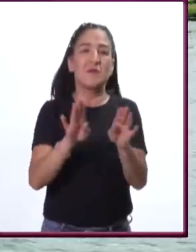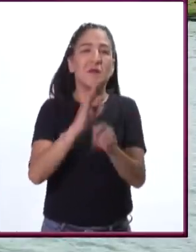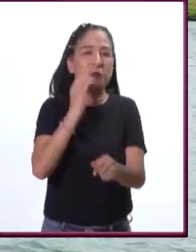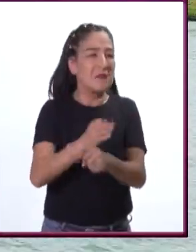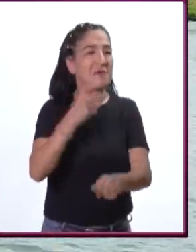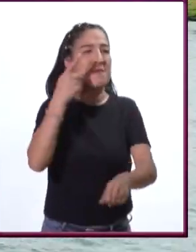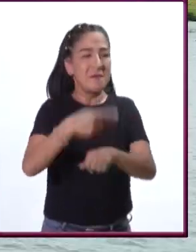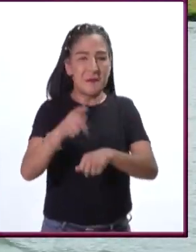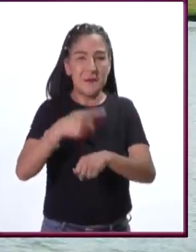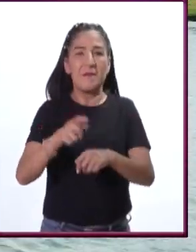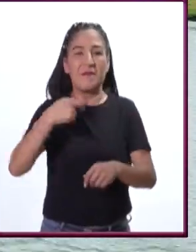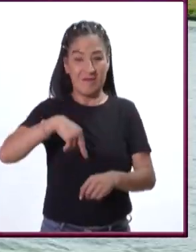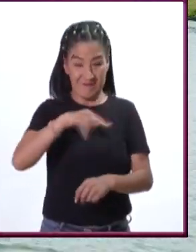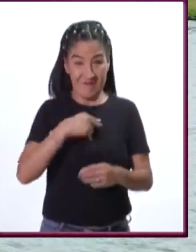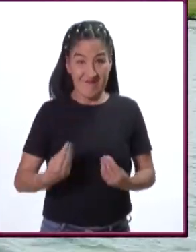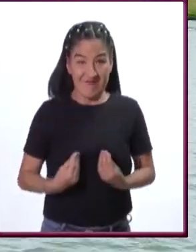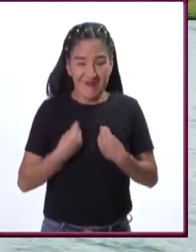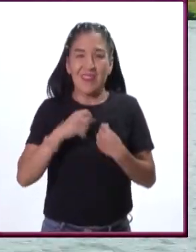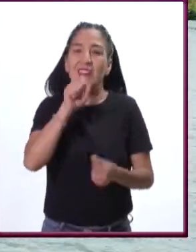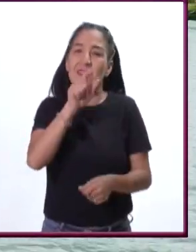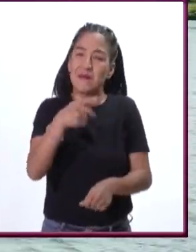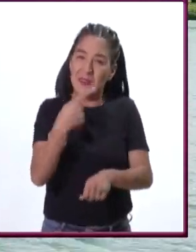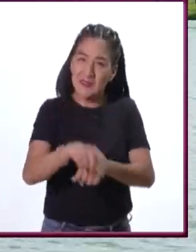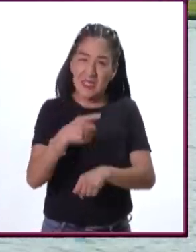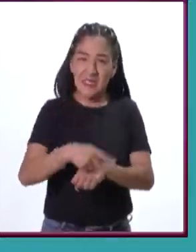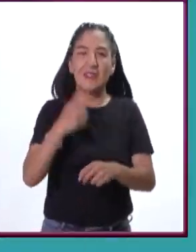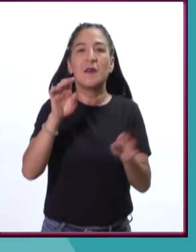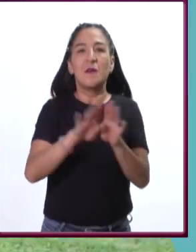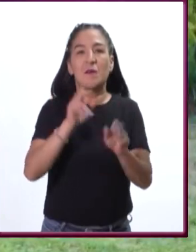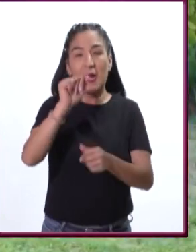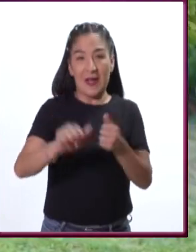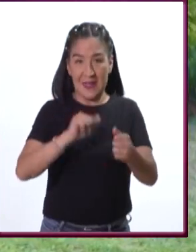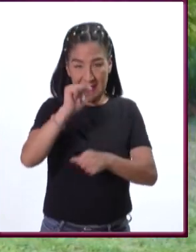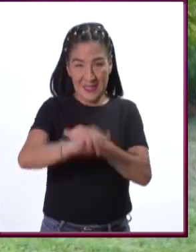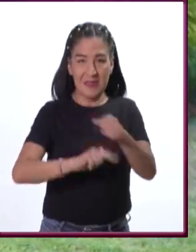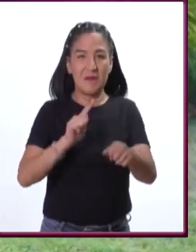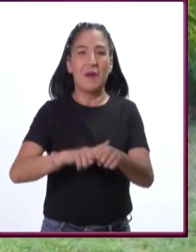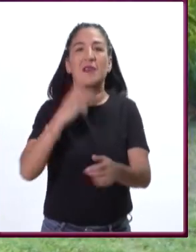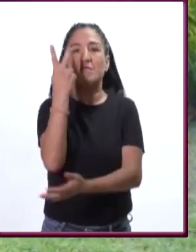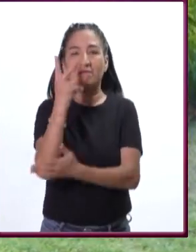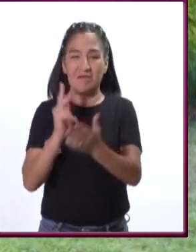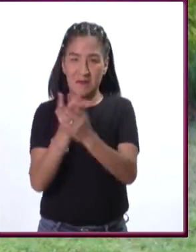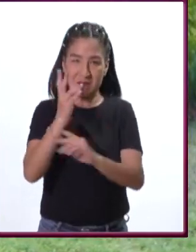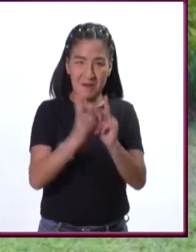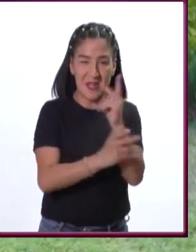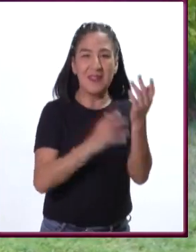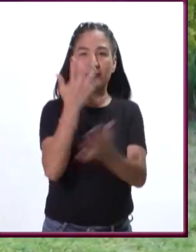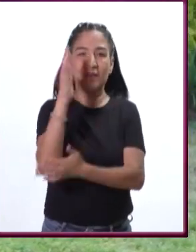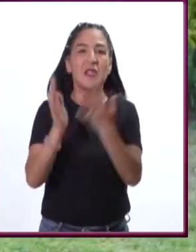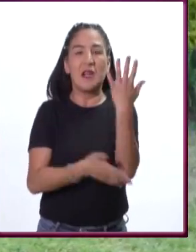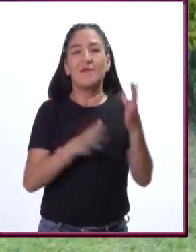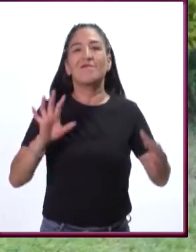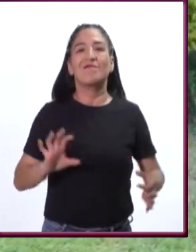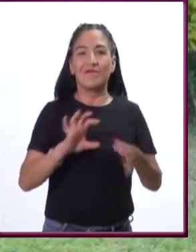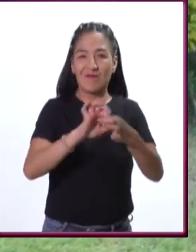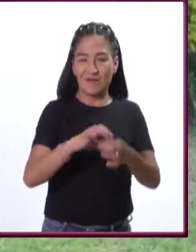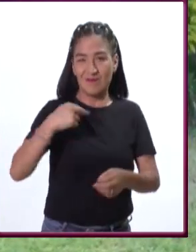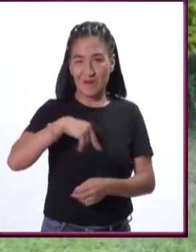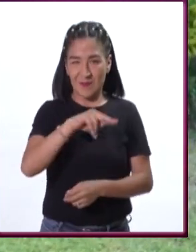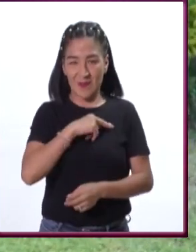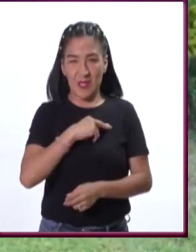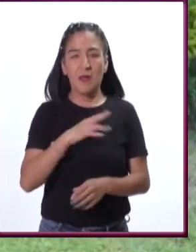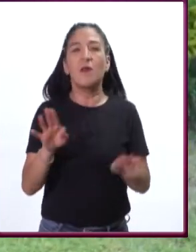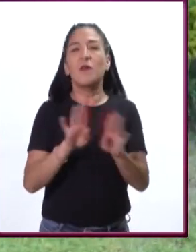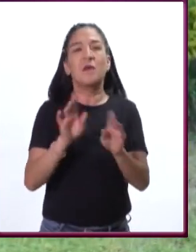supervivencia también. El destino de las especies animales y vegetales está conectado al nuestro. Seguimos